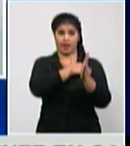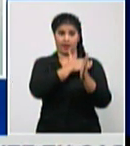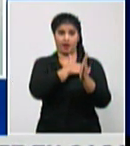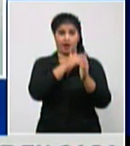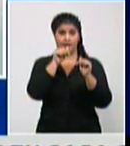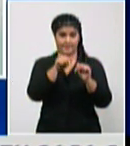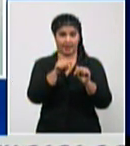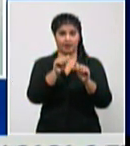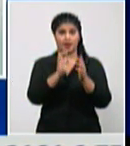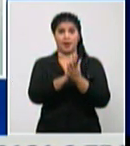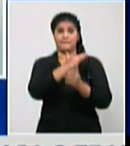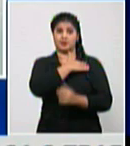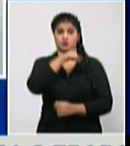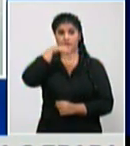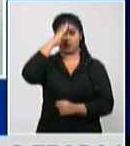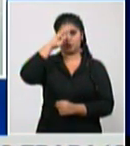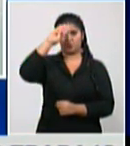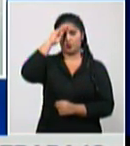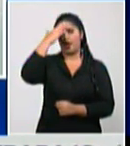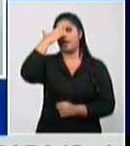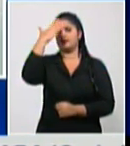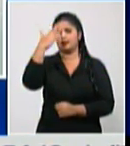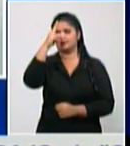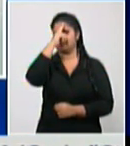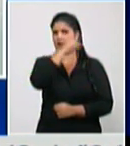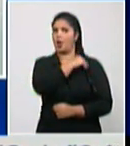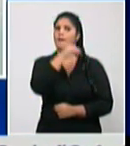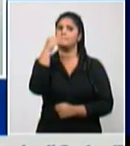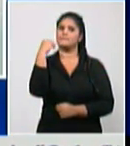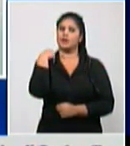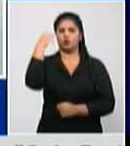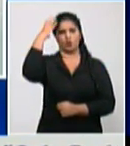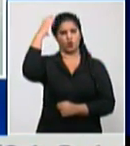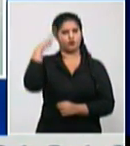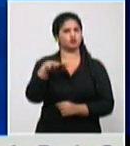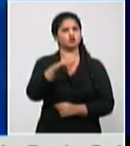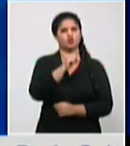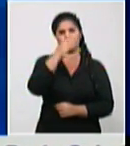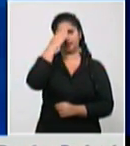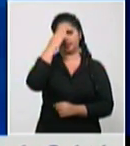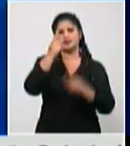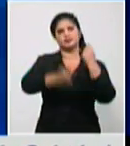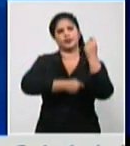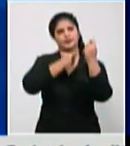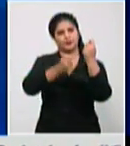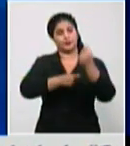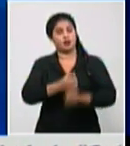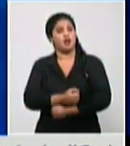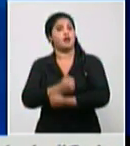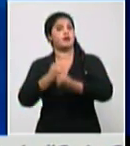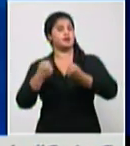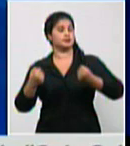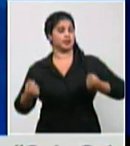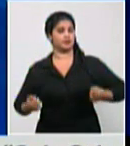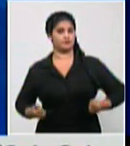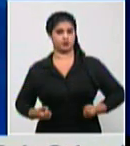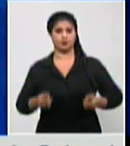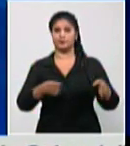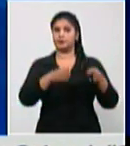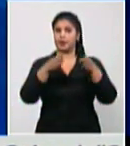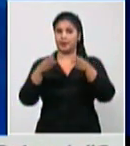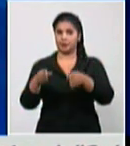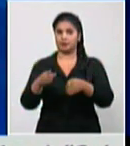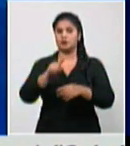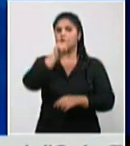que tiene nuestro país ¿Cómo juzga la situación hasta este momento doctor? ¿Compleja? ¿Tensa? ¿Estamos